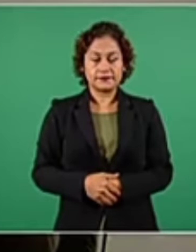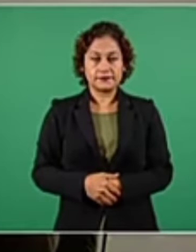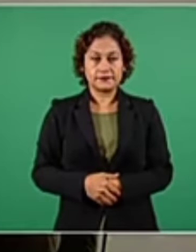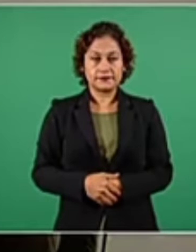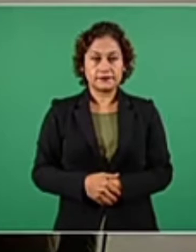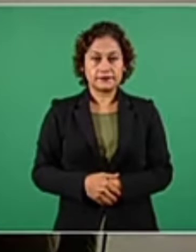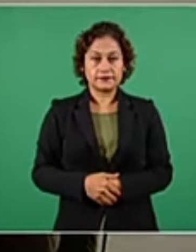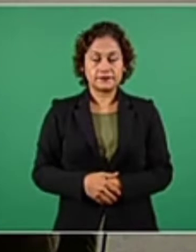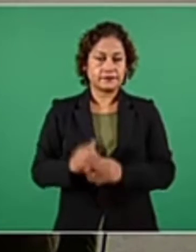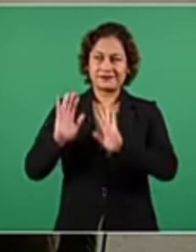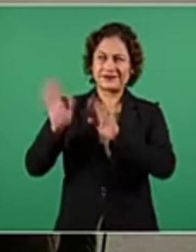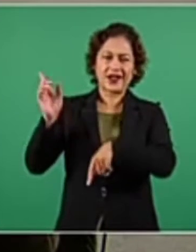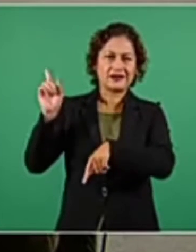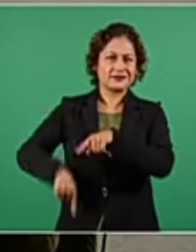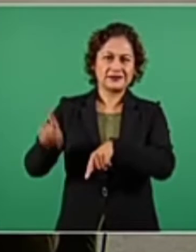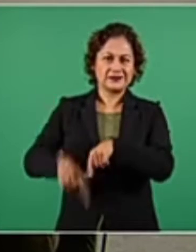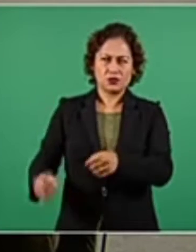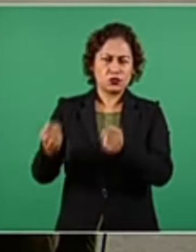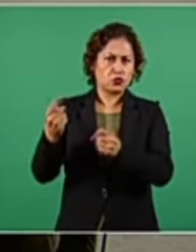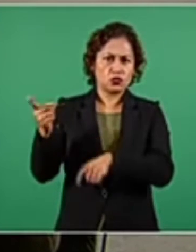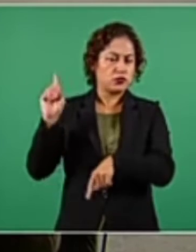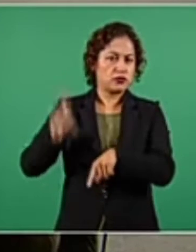Ya, quítalo porque es mucho.